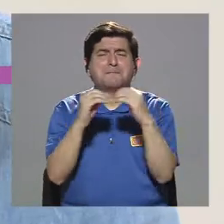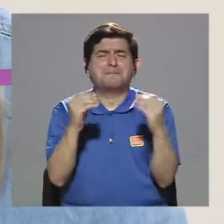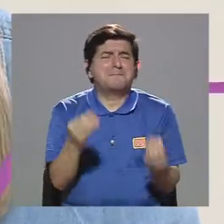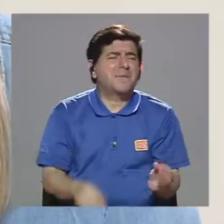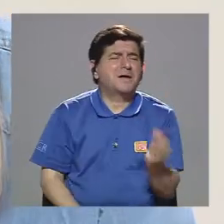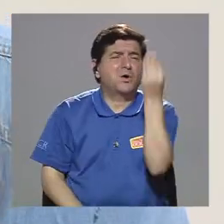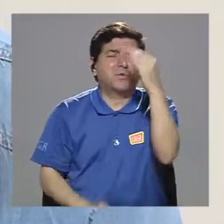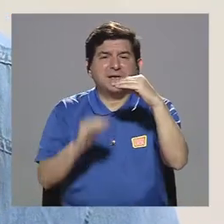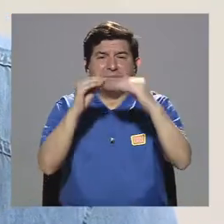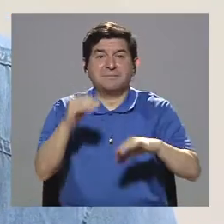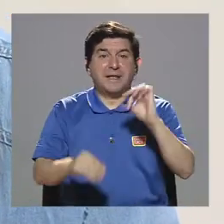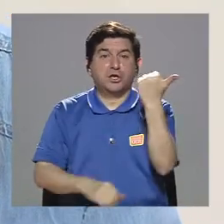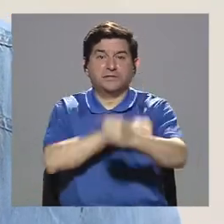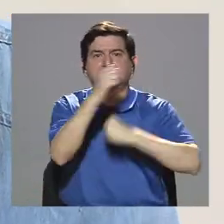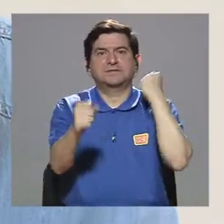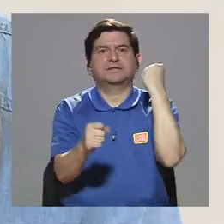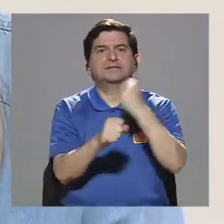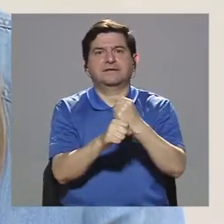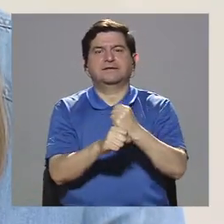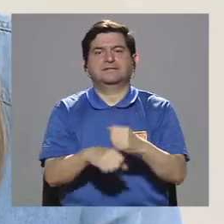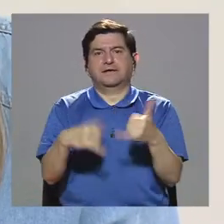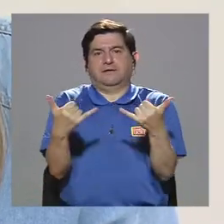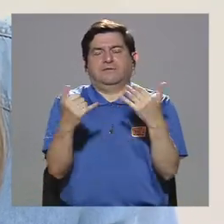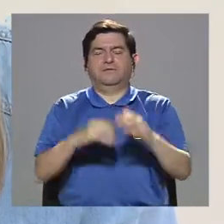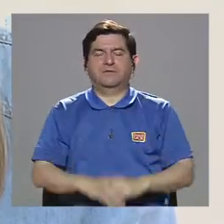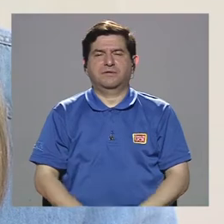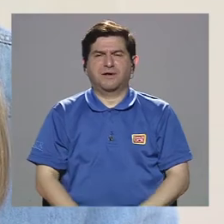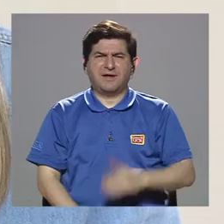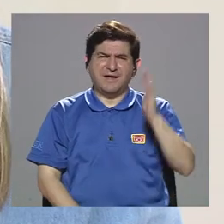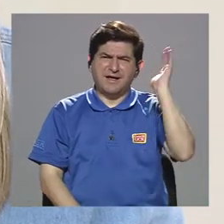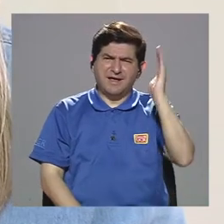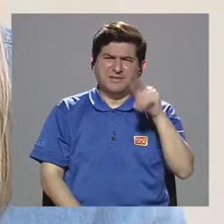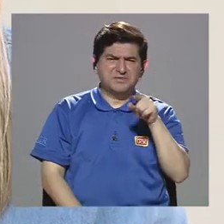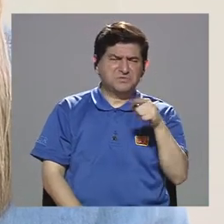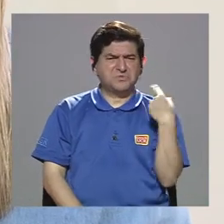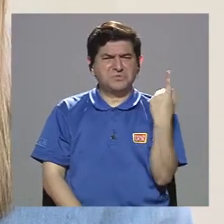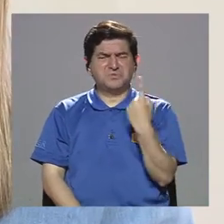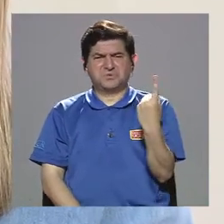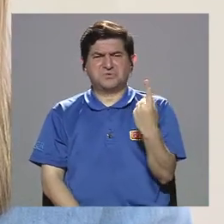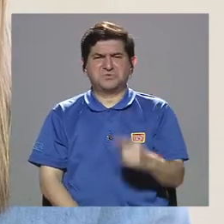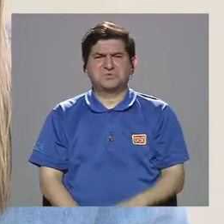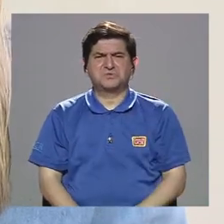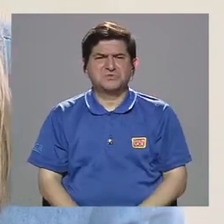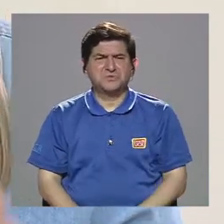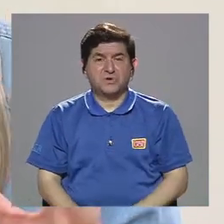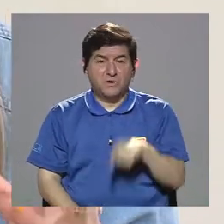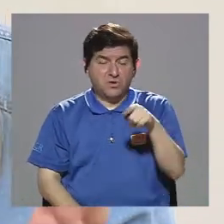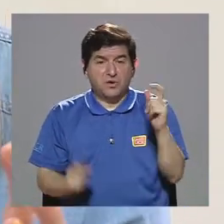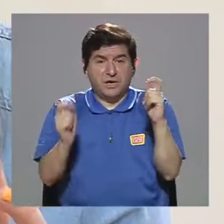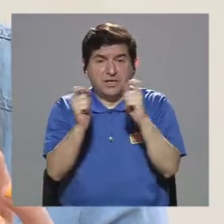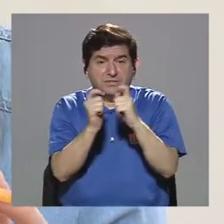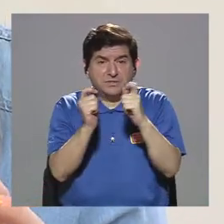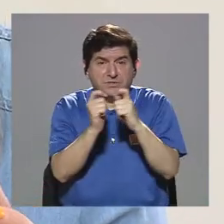cada vez con menos de 10 años. Y bueno, pero el discurso no es quedarse, ¿verdad?, en estos grandes puntos negros, sino el